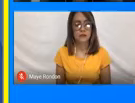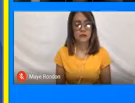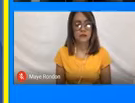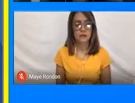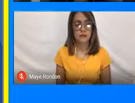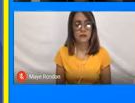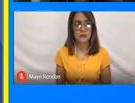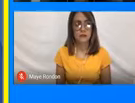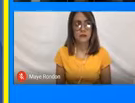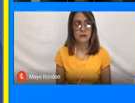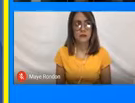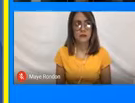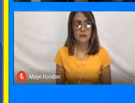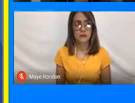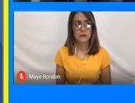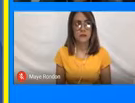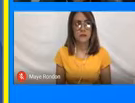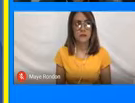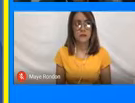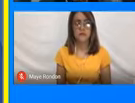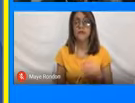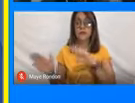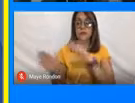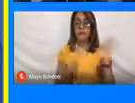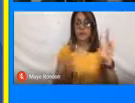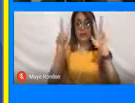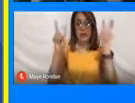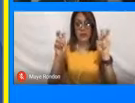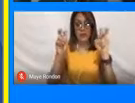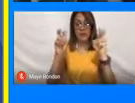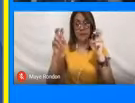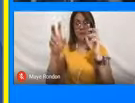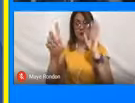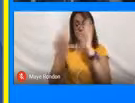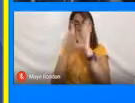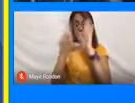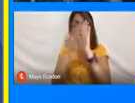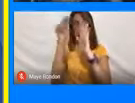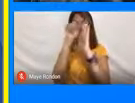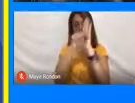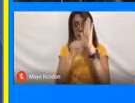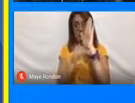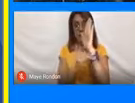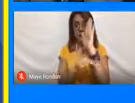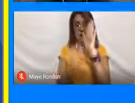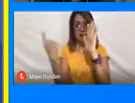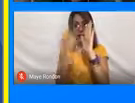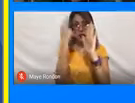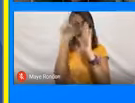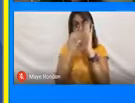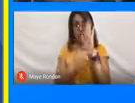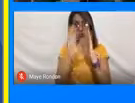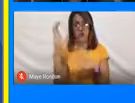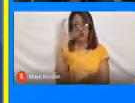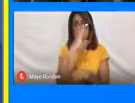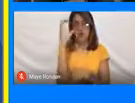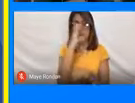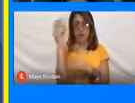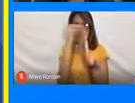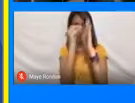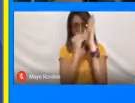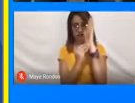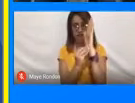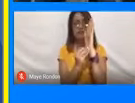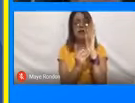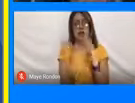favor. Bueno, ahora vamos a hablar del marco jurídico, ya hablamos del marco jurídico colombiano a